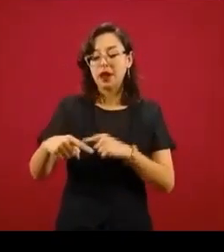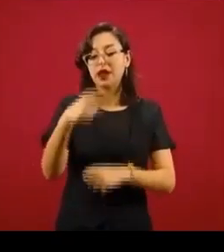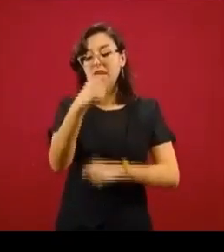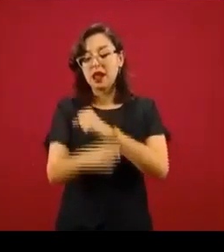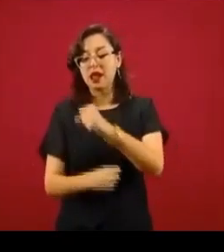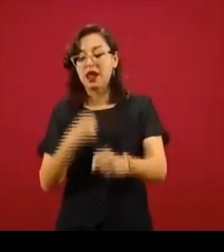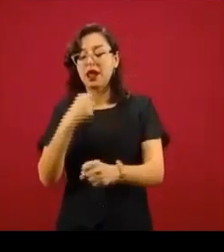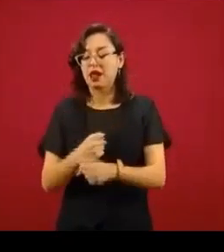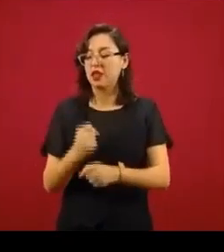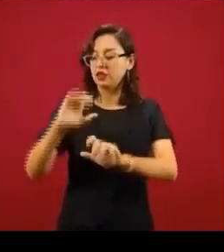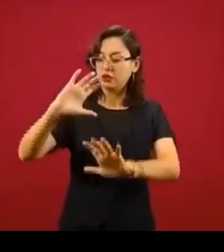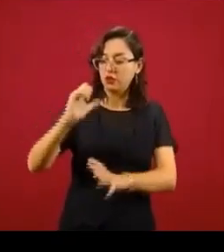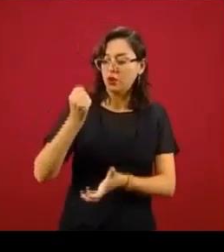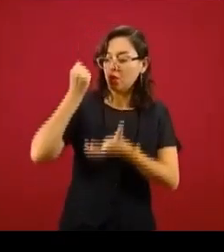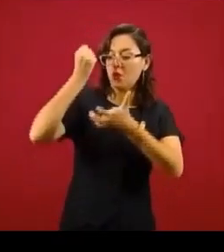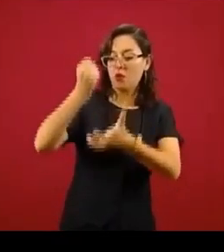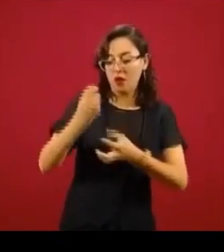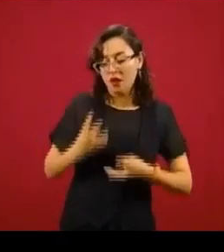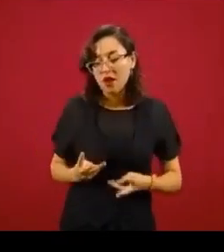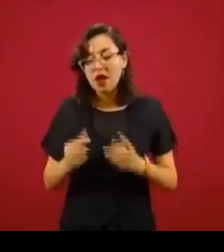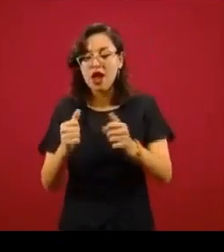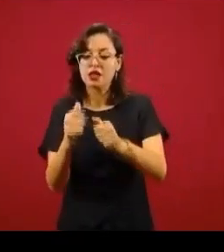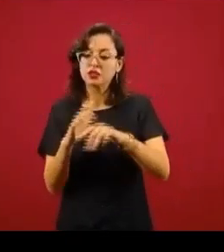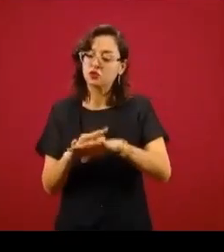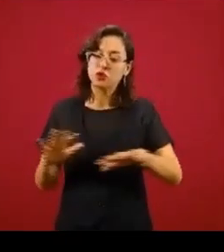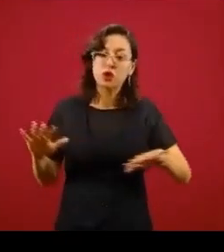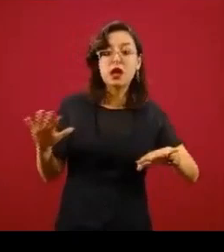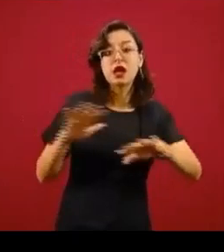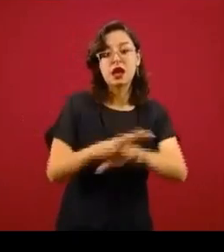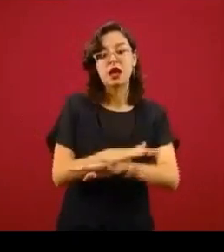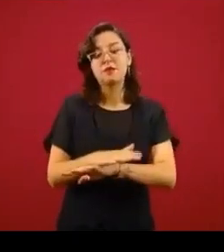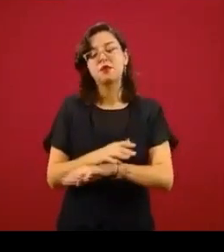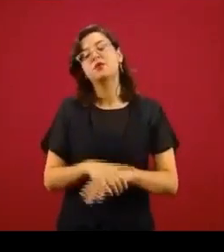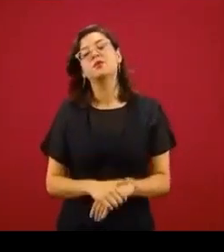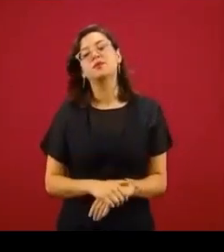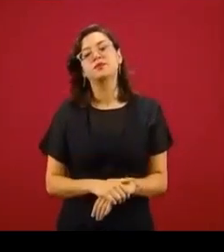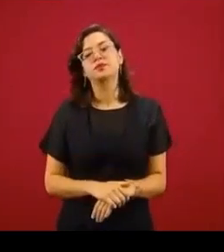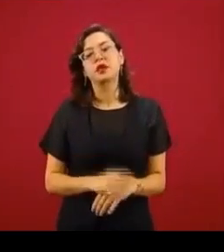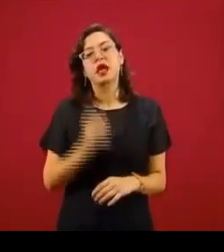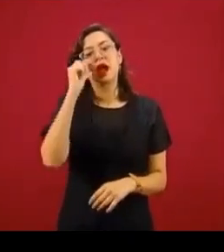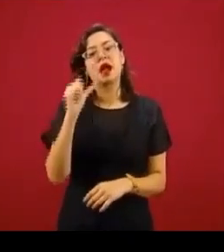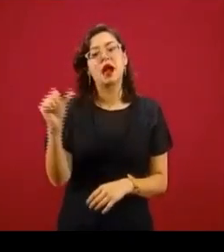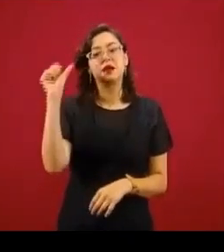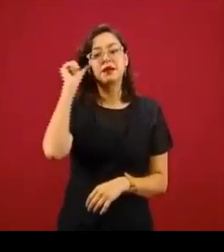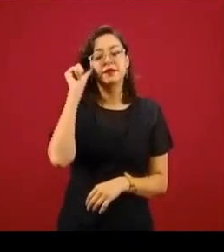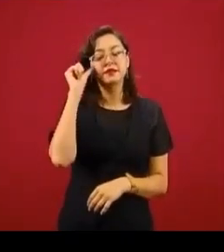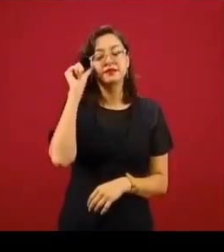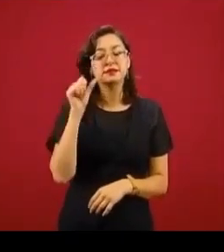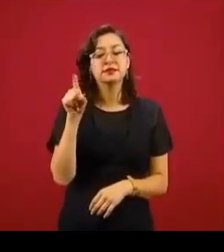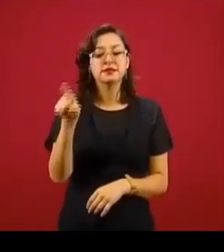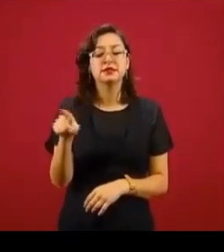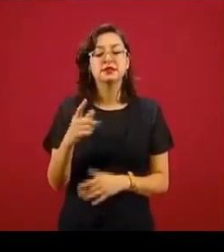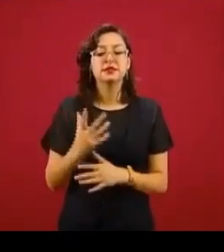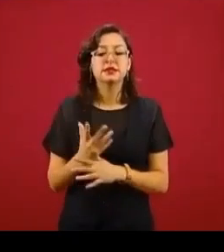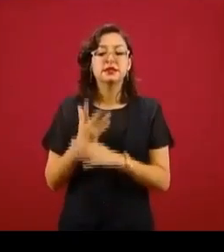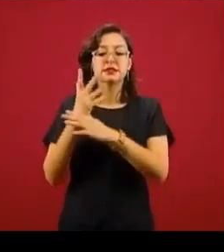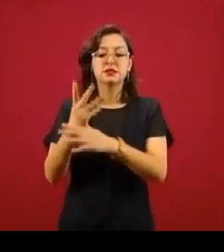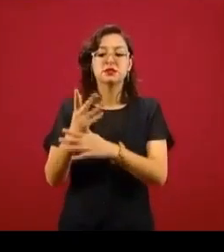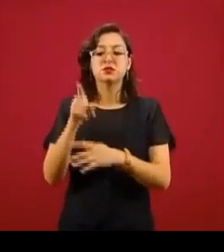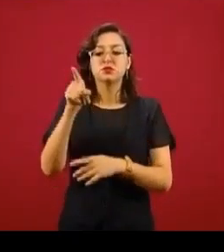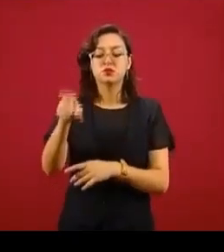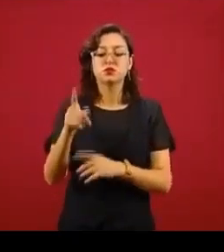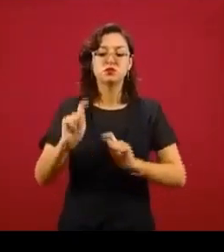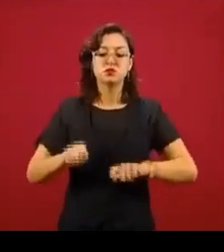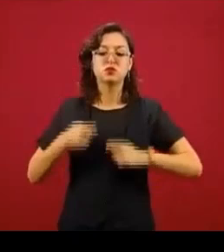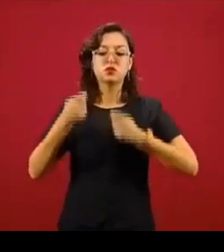ante la pandemia. Ayer varios actores políticos argumentan que le da protestar unipersonales al